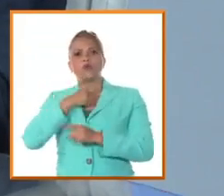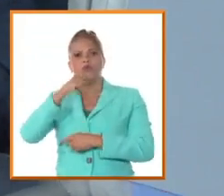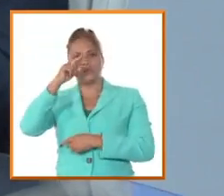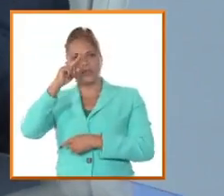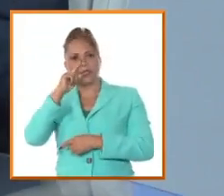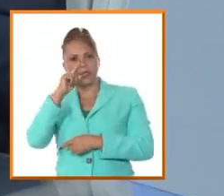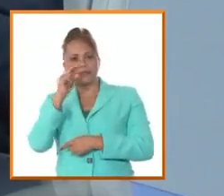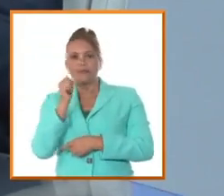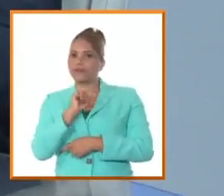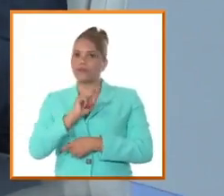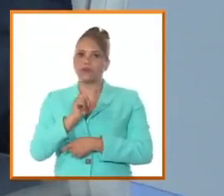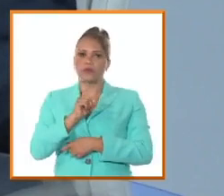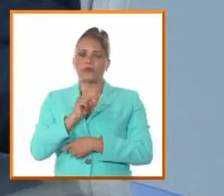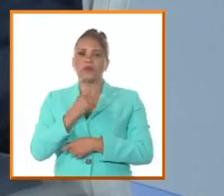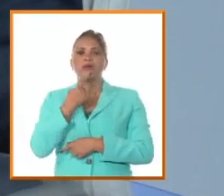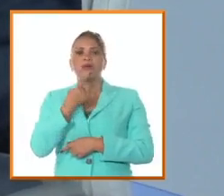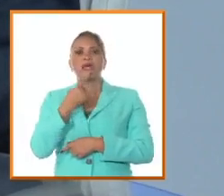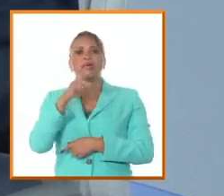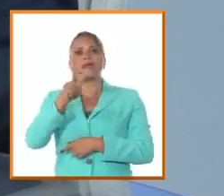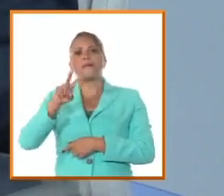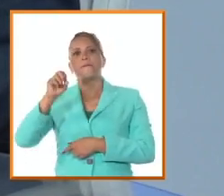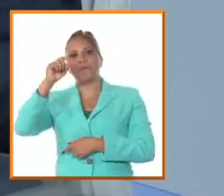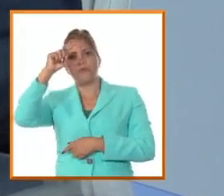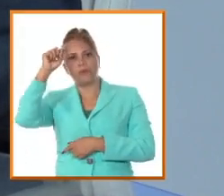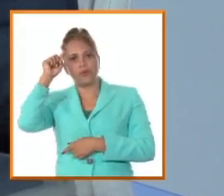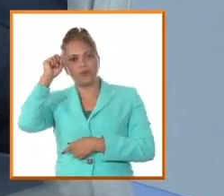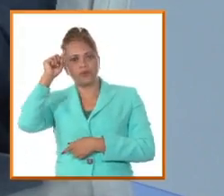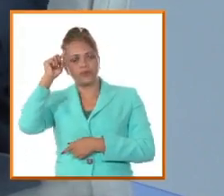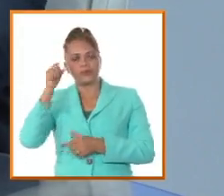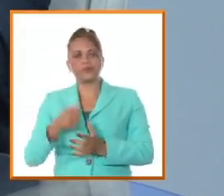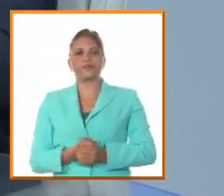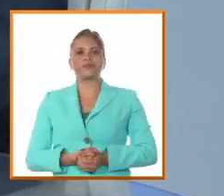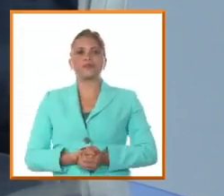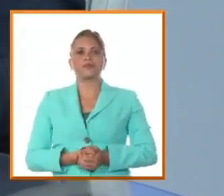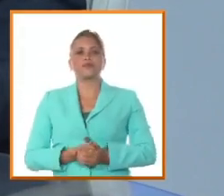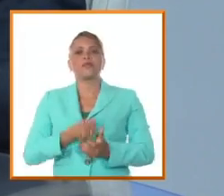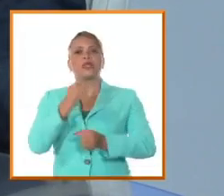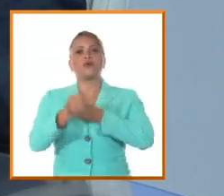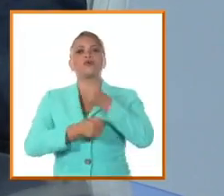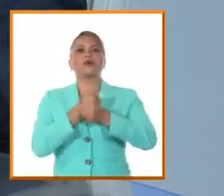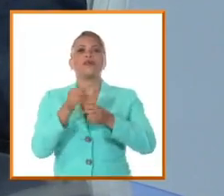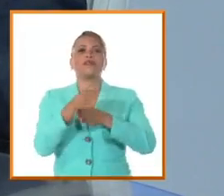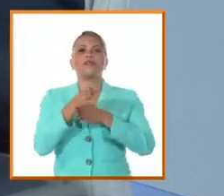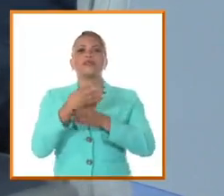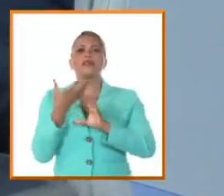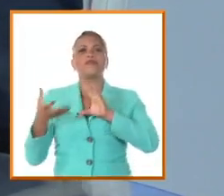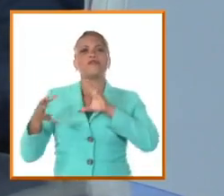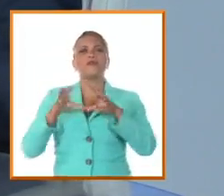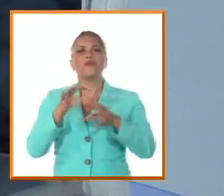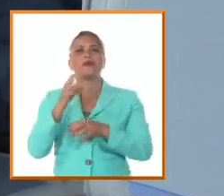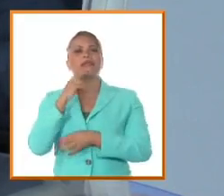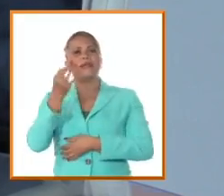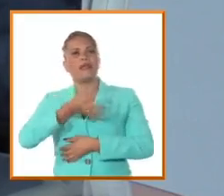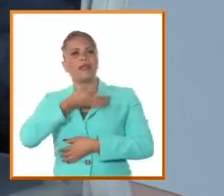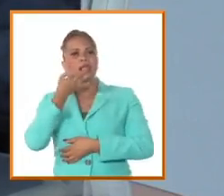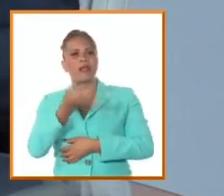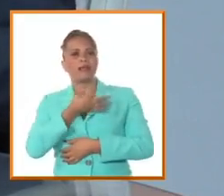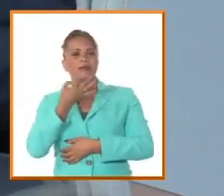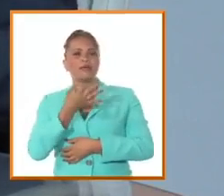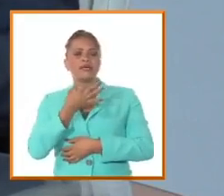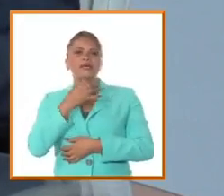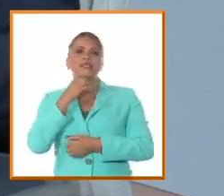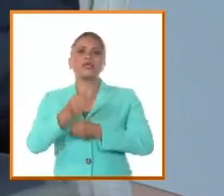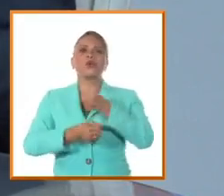y donde las casas, las calles, el propio uso de los tinajones para recoger el agua,